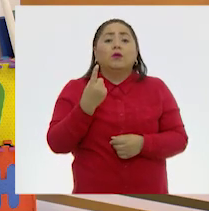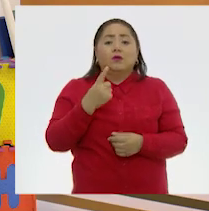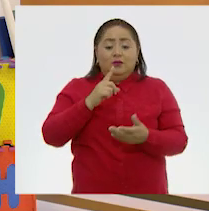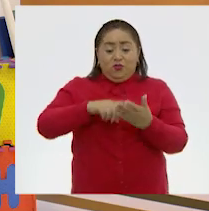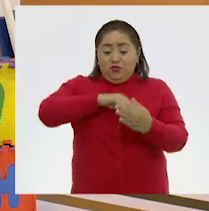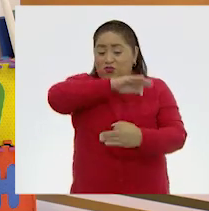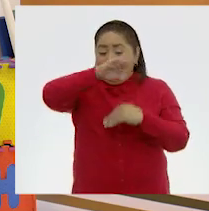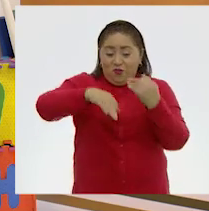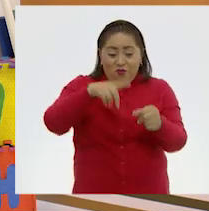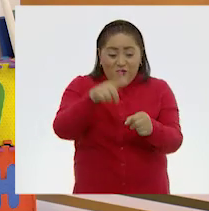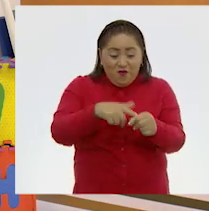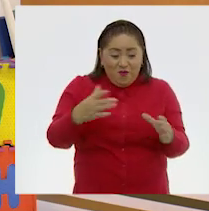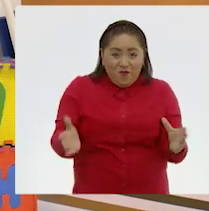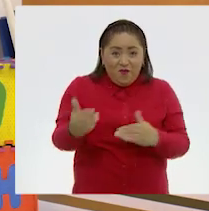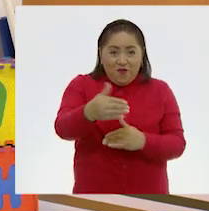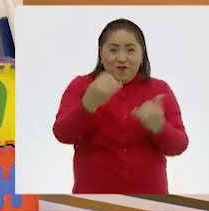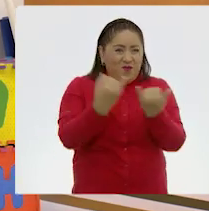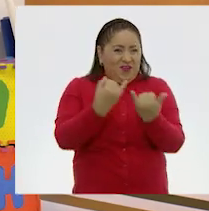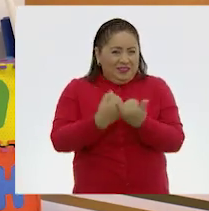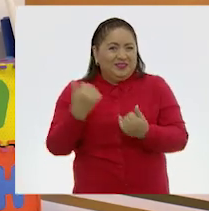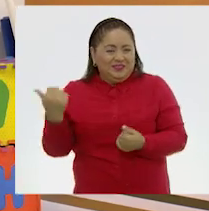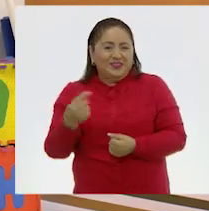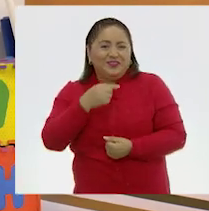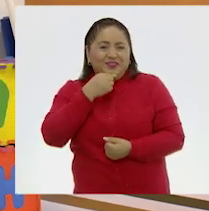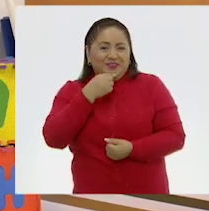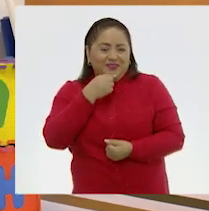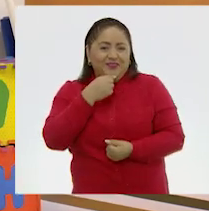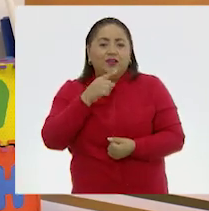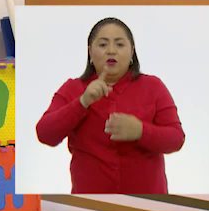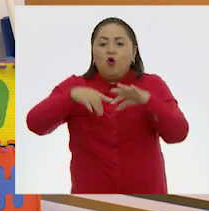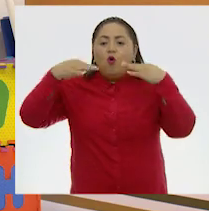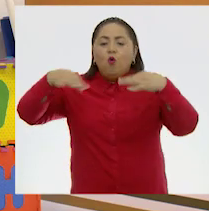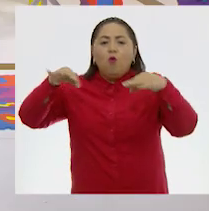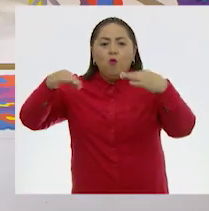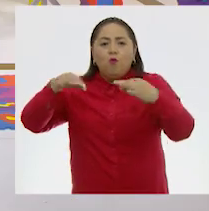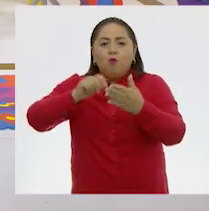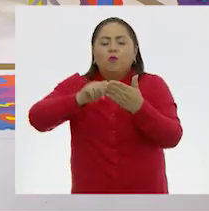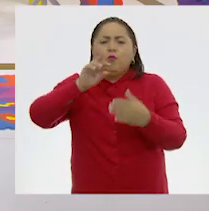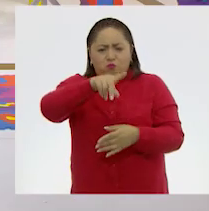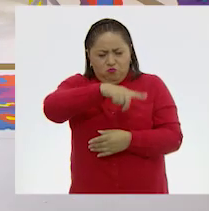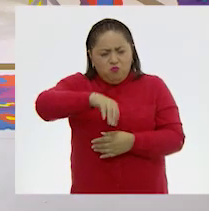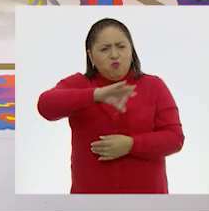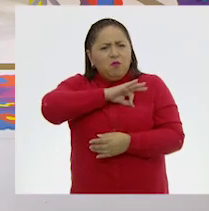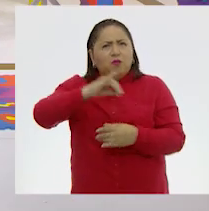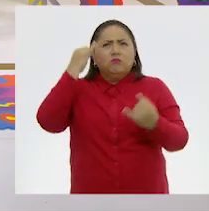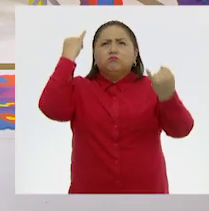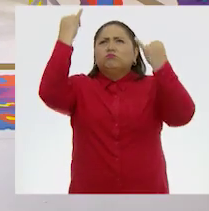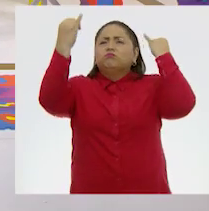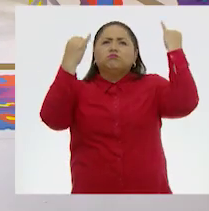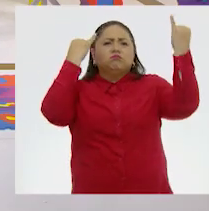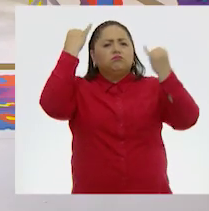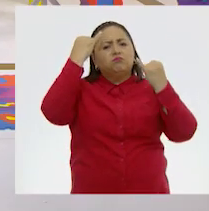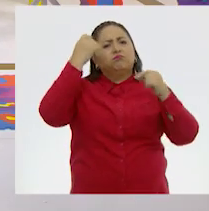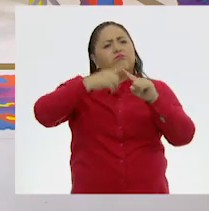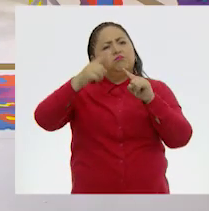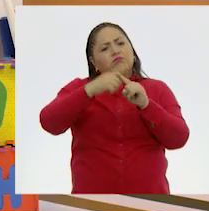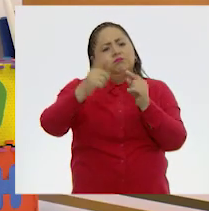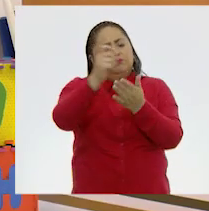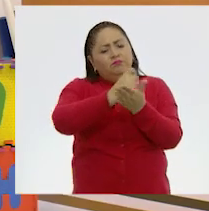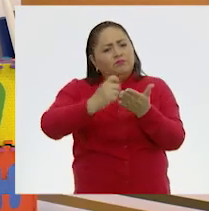todos esos colores, así como Julieta, en nuestras hojas seríamos capaces de hacer aparecer